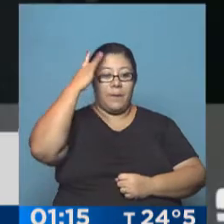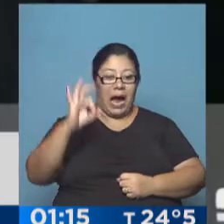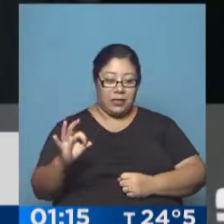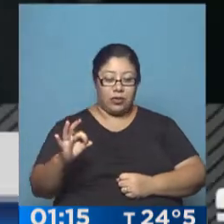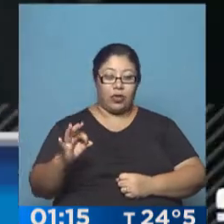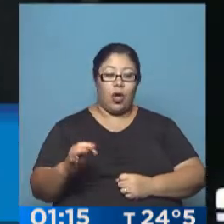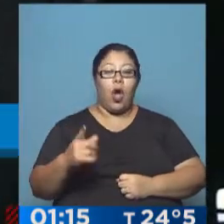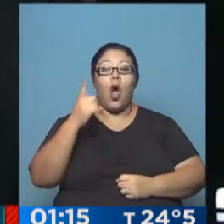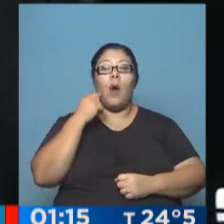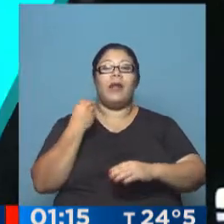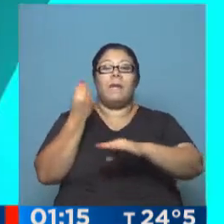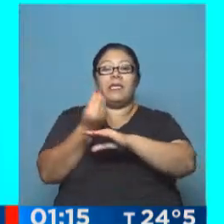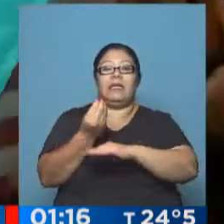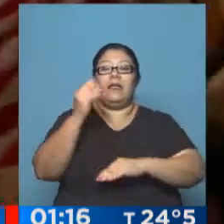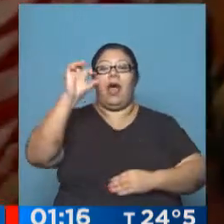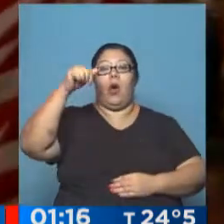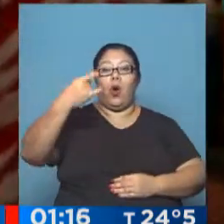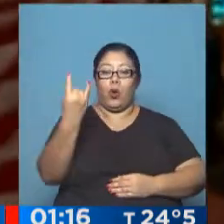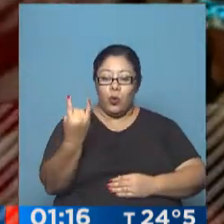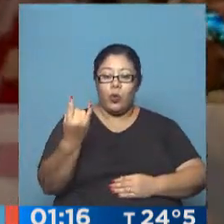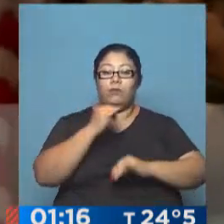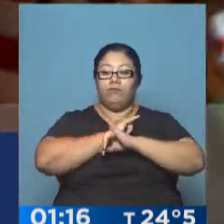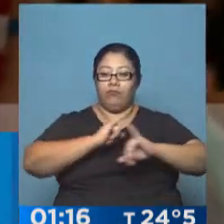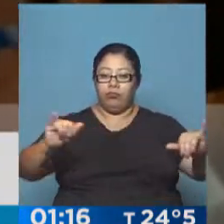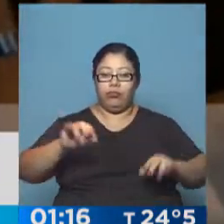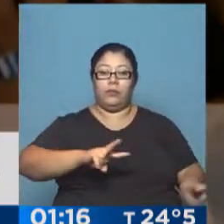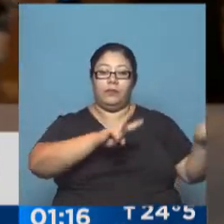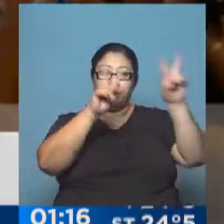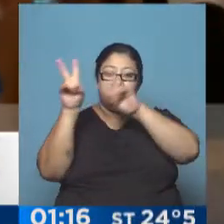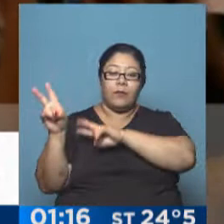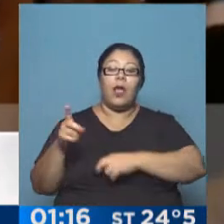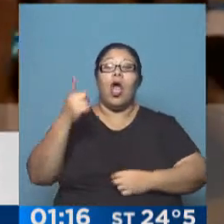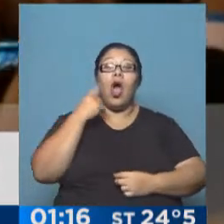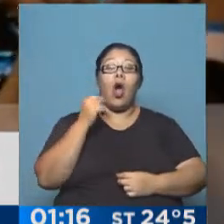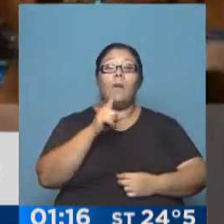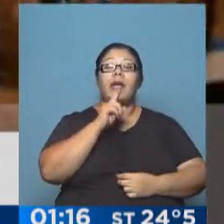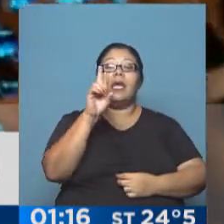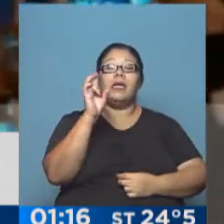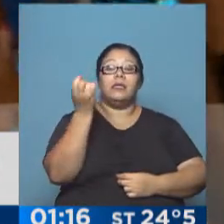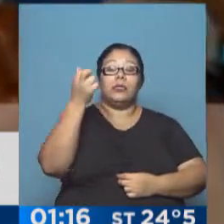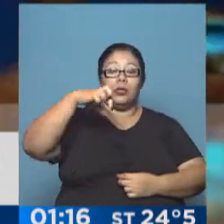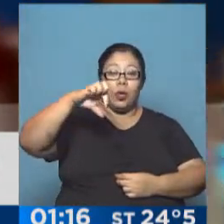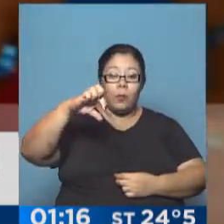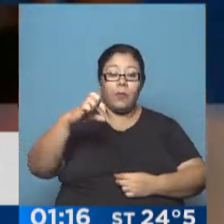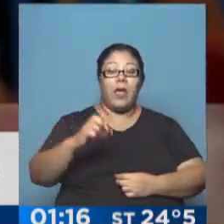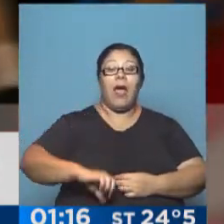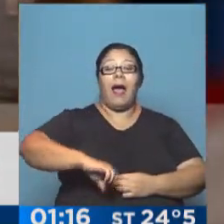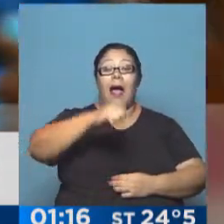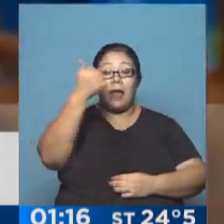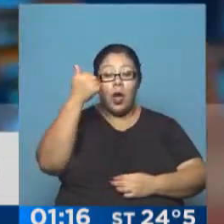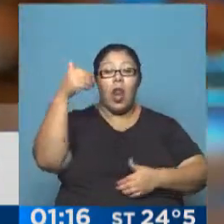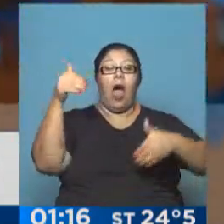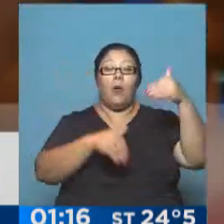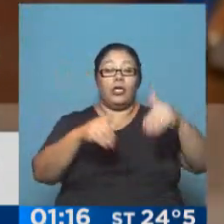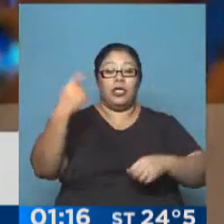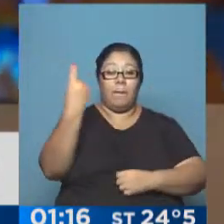la ONU, Fabricio Oshin. Trump se fortalece en las primarias. El republicano consolidó su liderazgo en el caucus